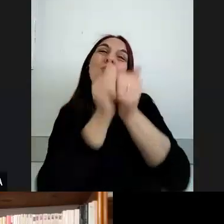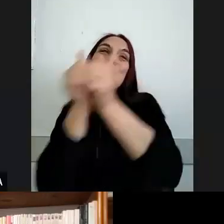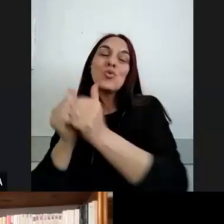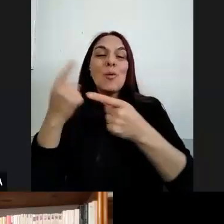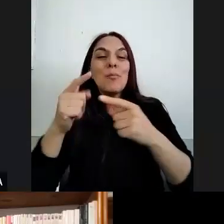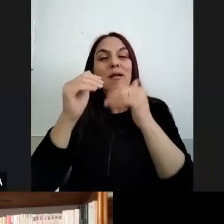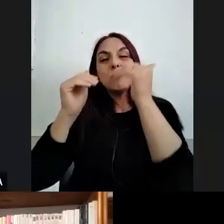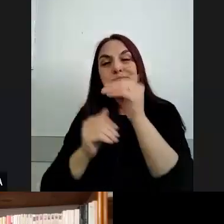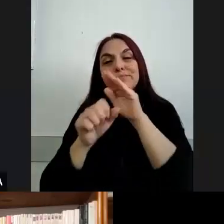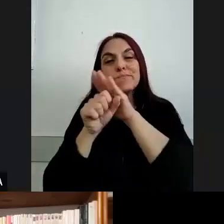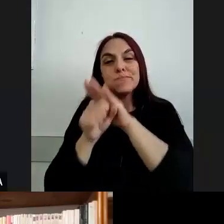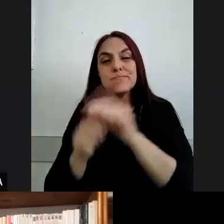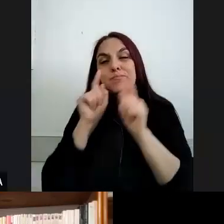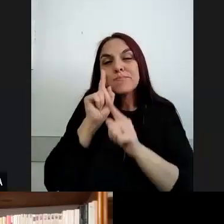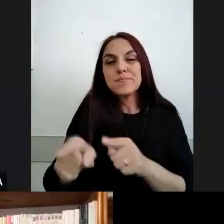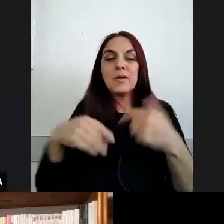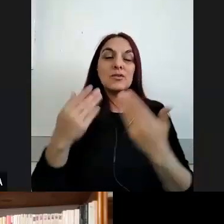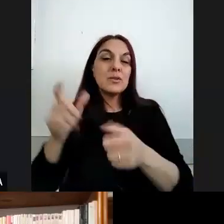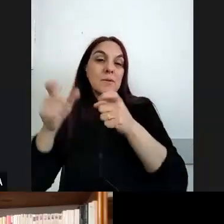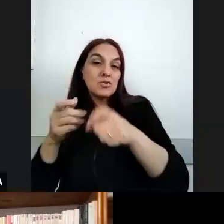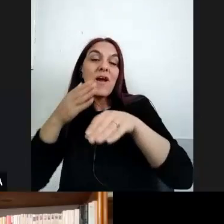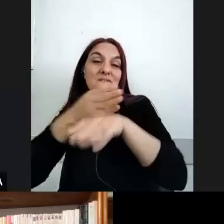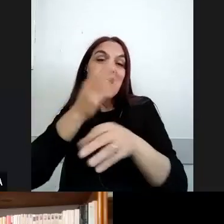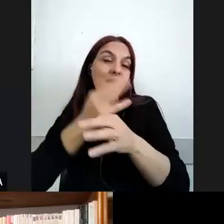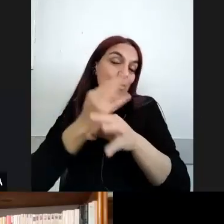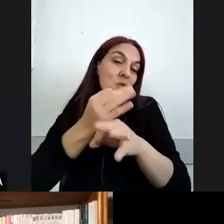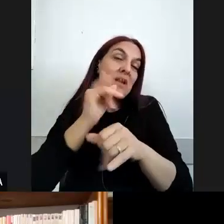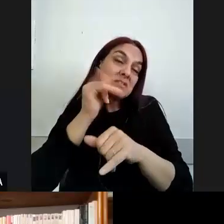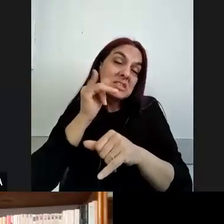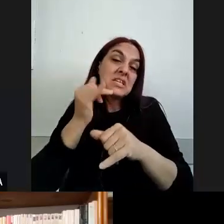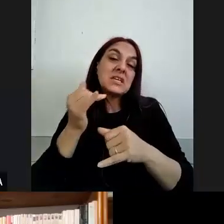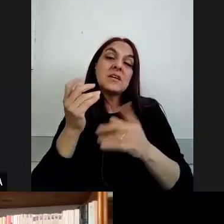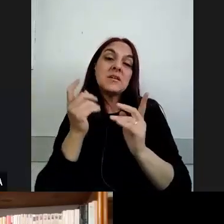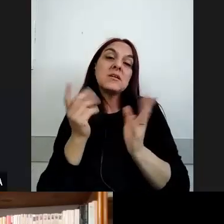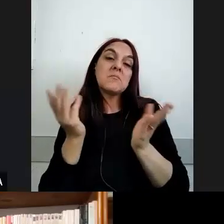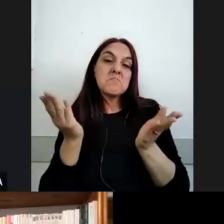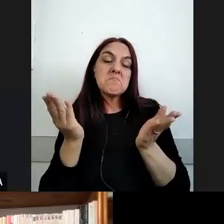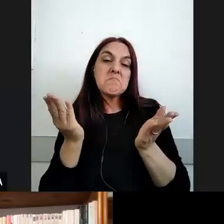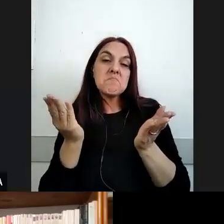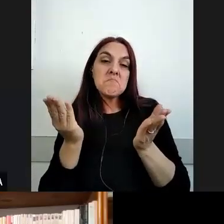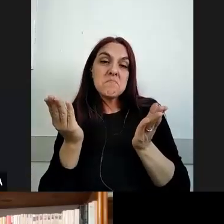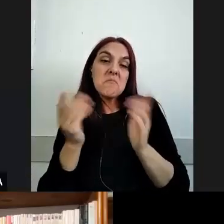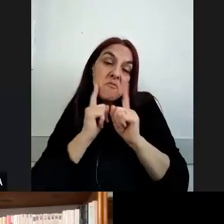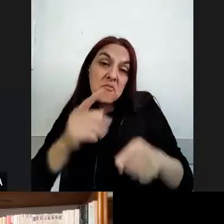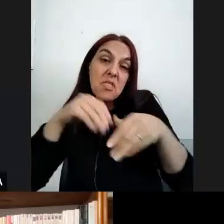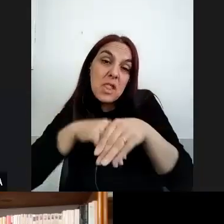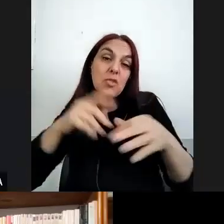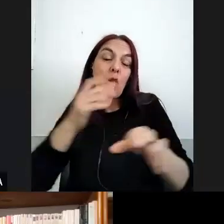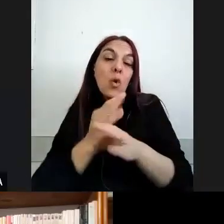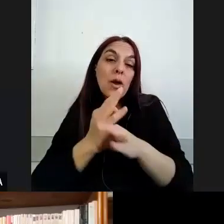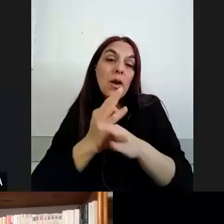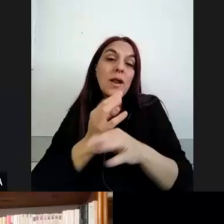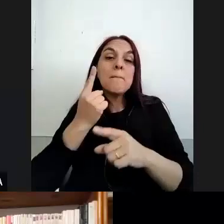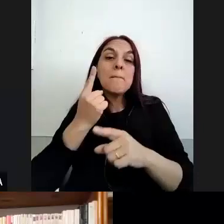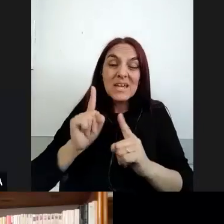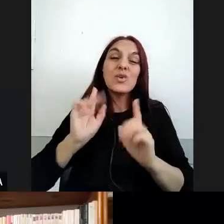que la población accede ¿no? y permanece digamos en la escuela pero que